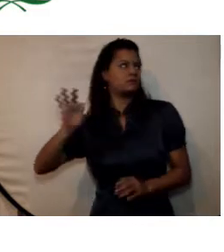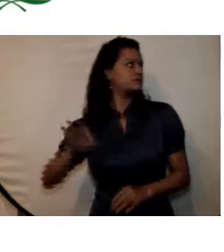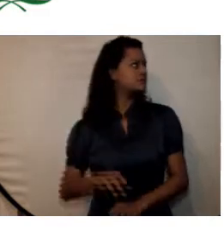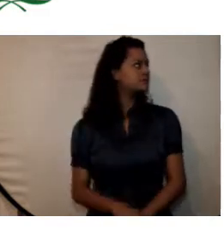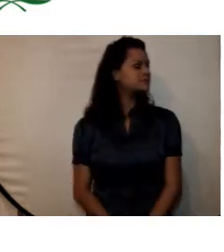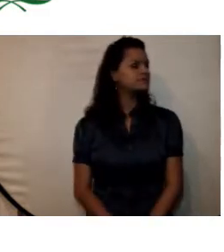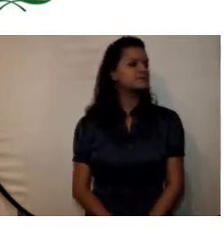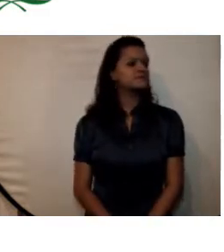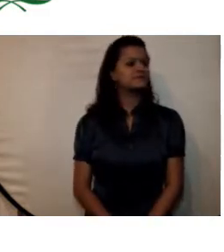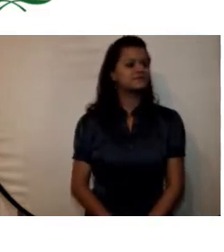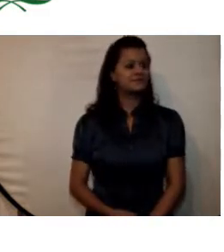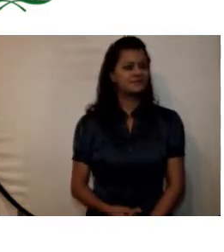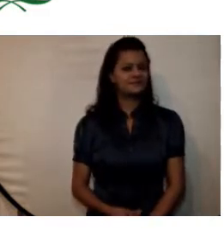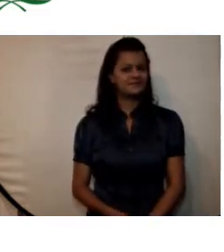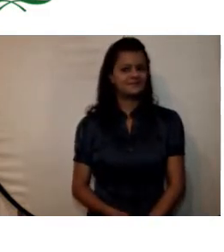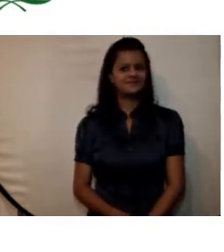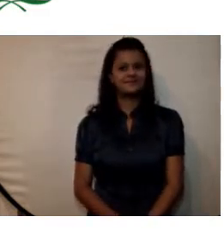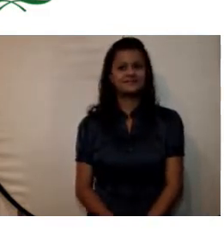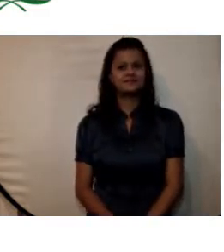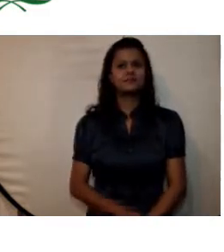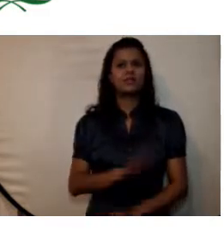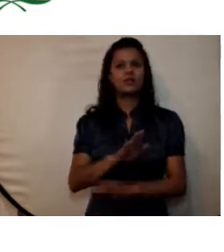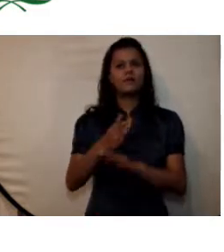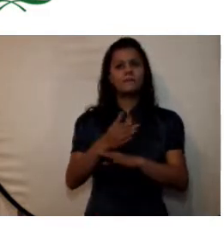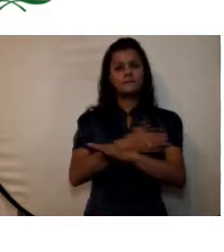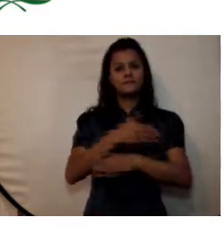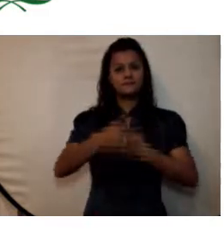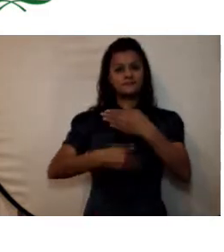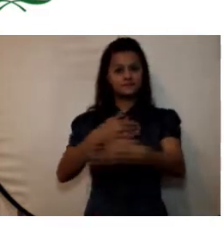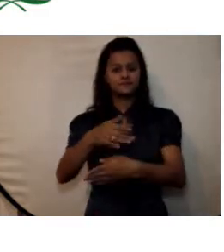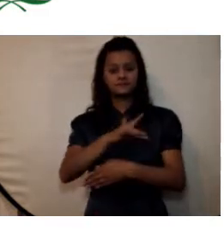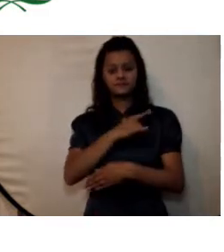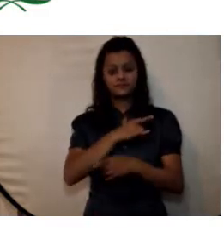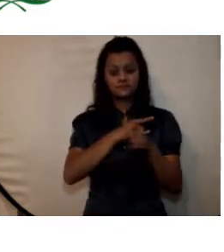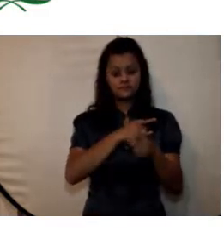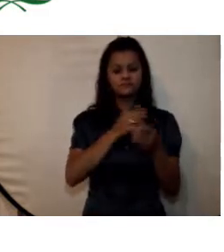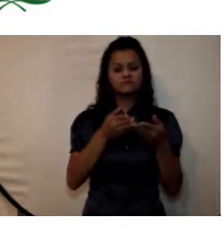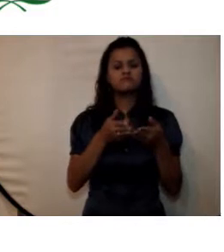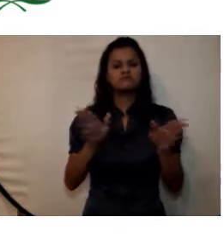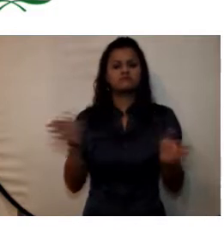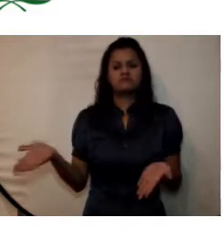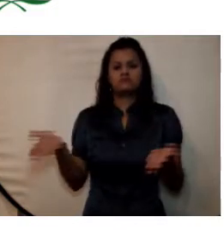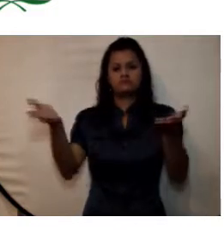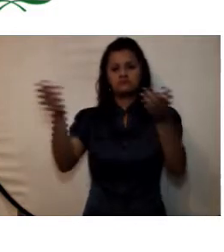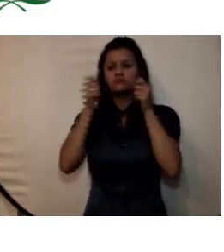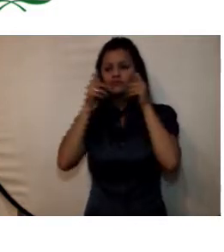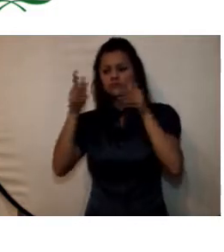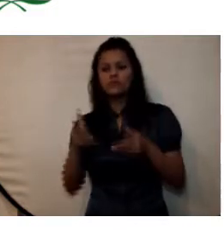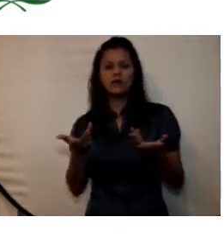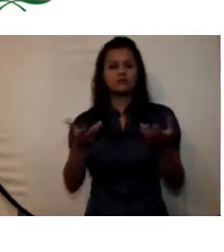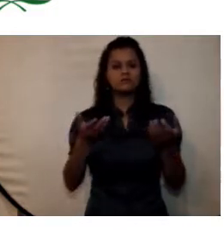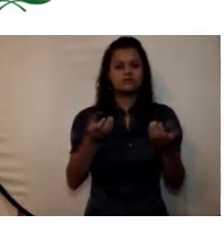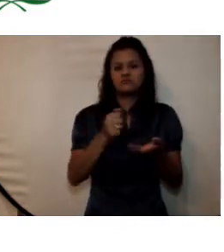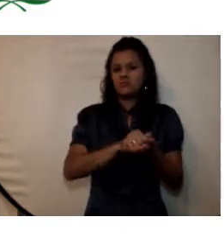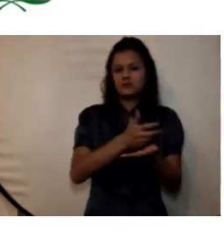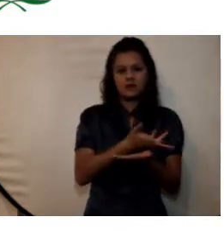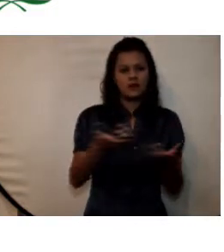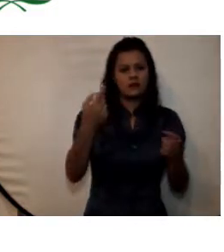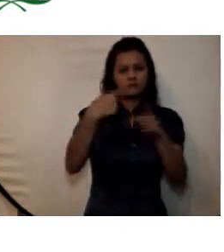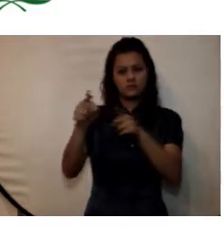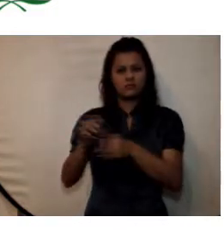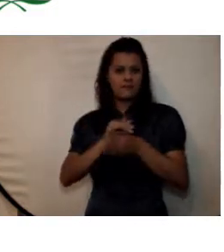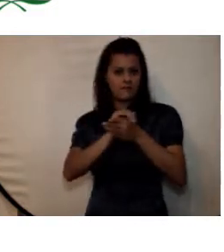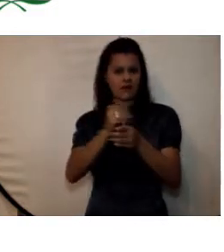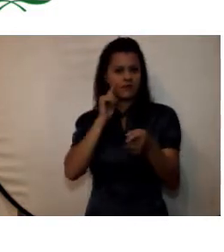previo proceso de planeación académica la universidad garantiza la disponibilidad de recursos humanos físicos y metodológicos para el desarrollo de los